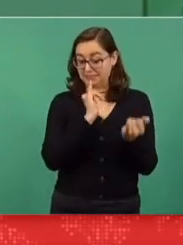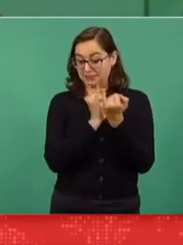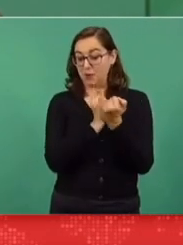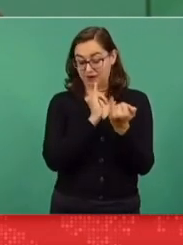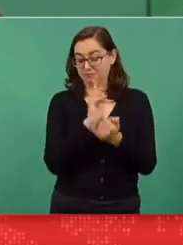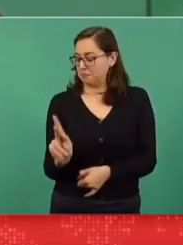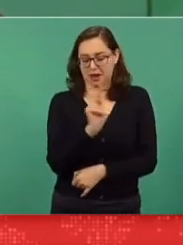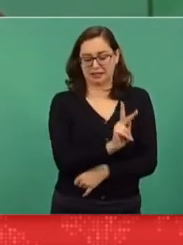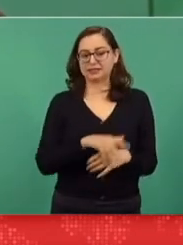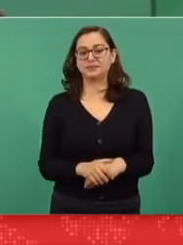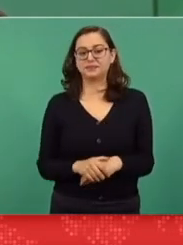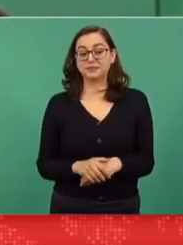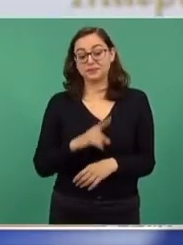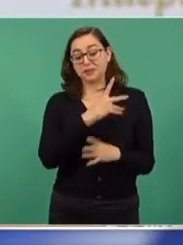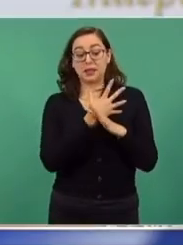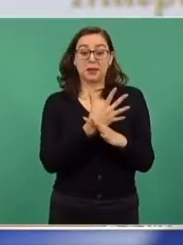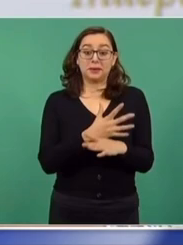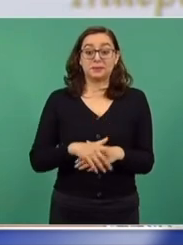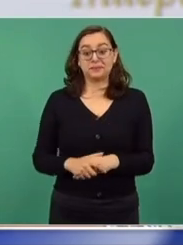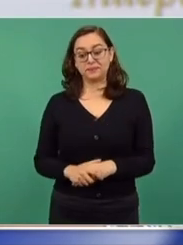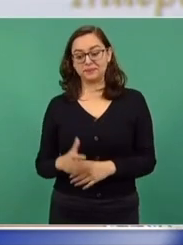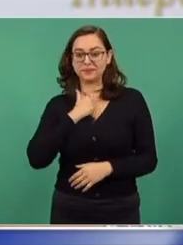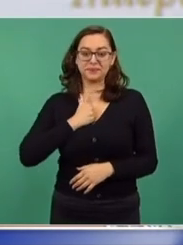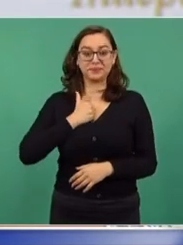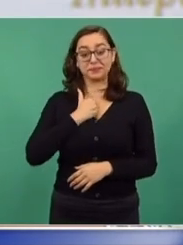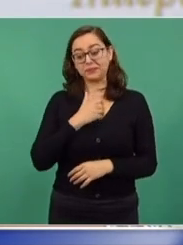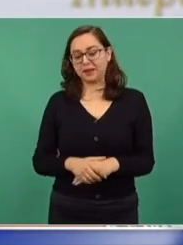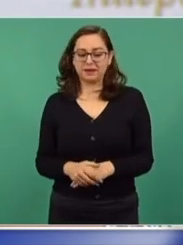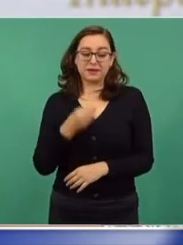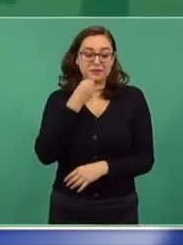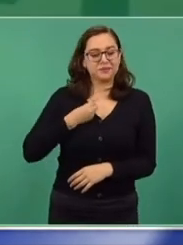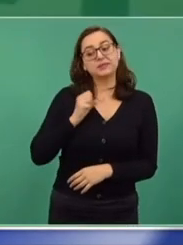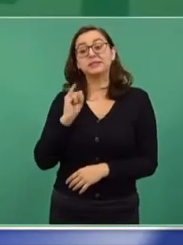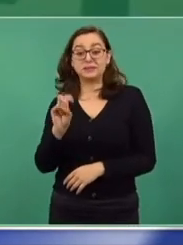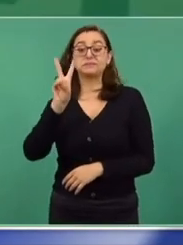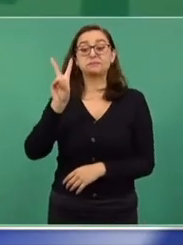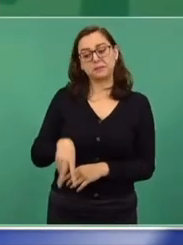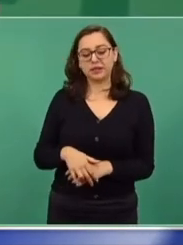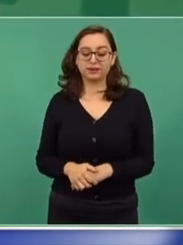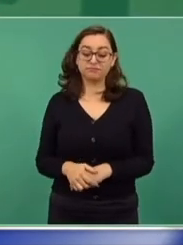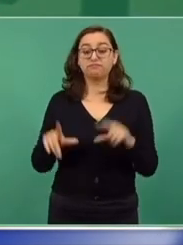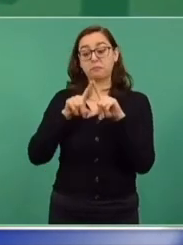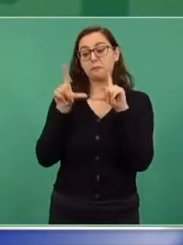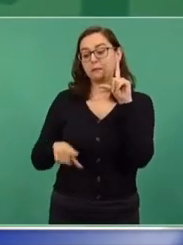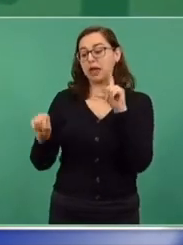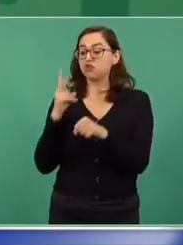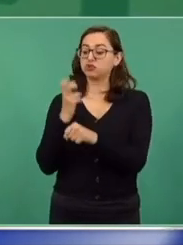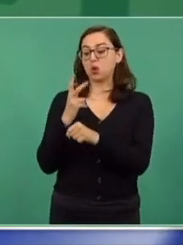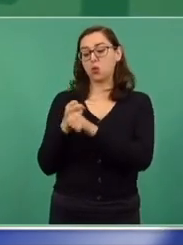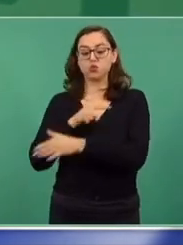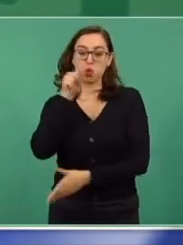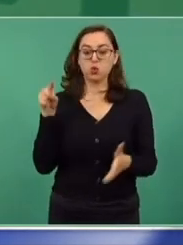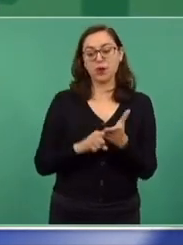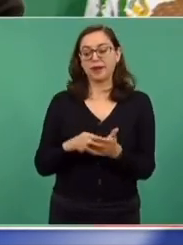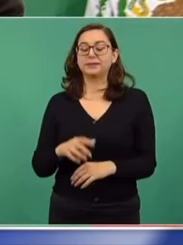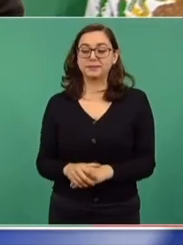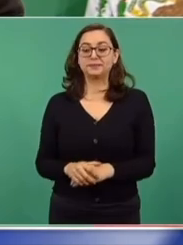que pobremente estamos en segundo lugar, tenemos medalla de plata,